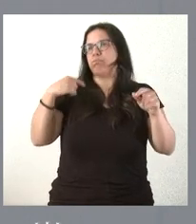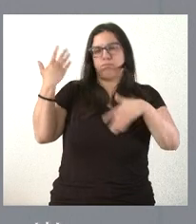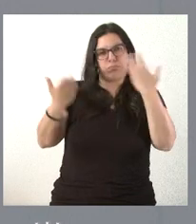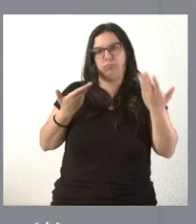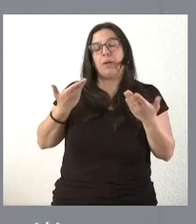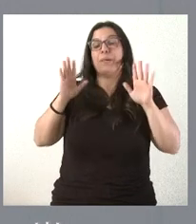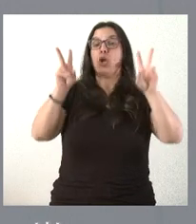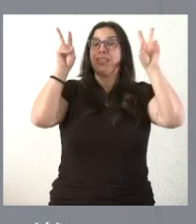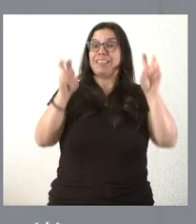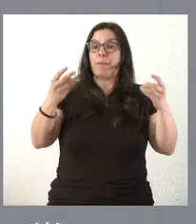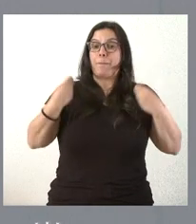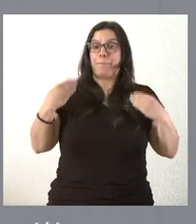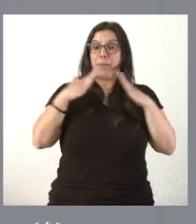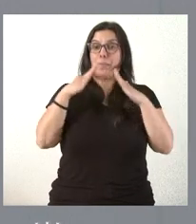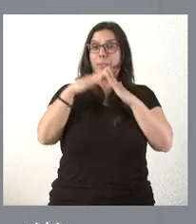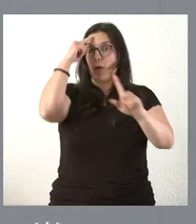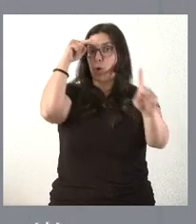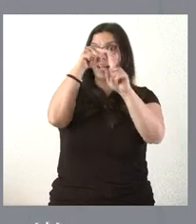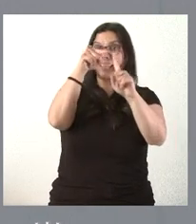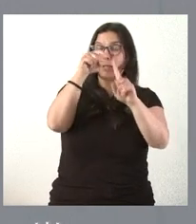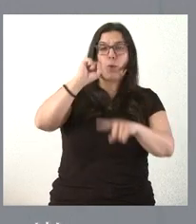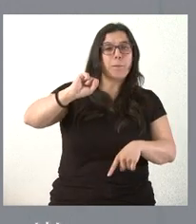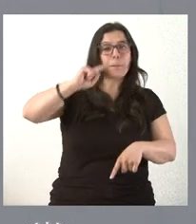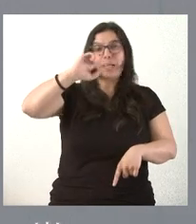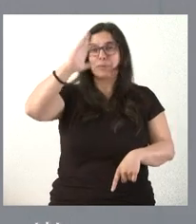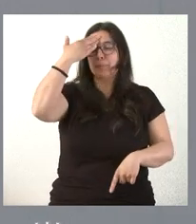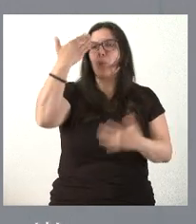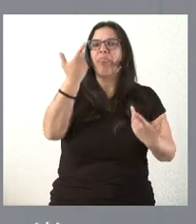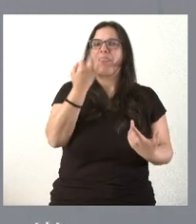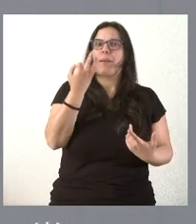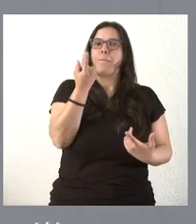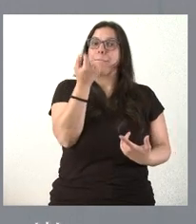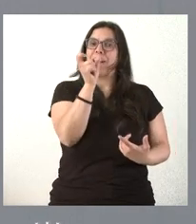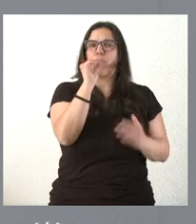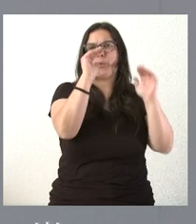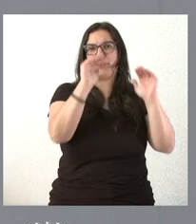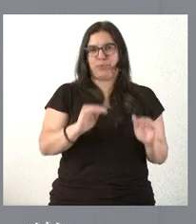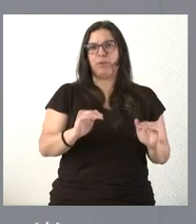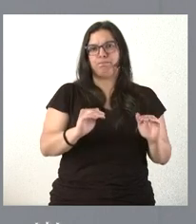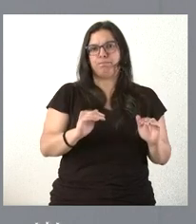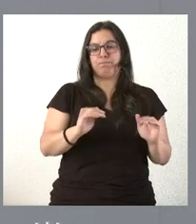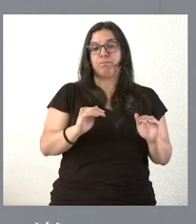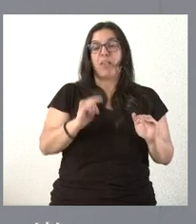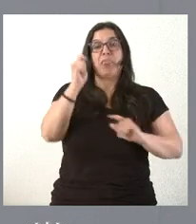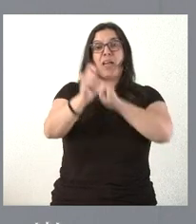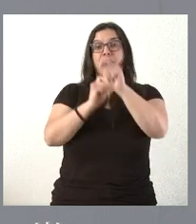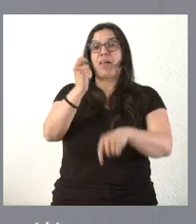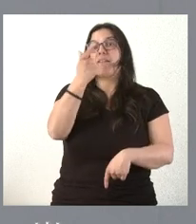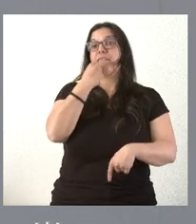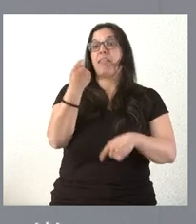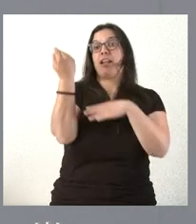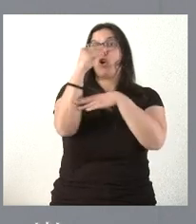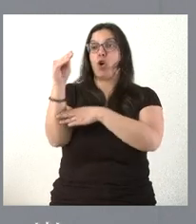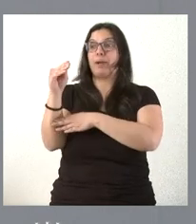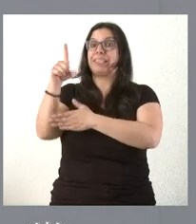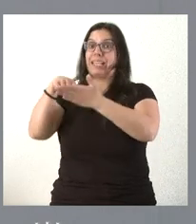que en materia de vivienda el objetivo básico tiene que ser reducir el precio y facilitar el acceso a los jóvenes no solo al alquiler, sino